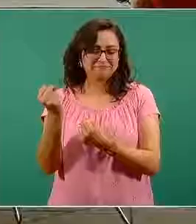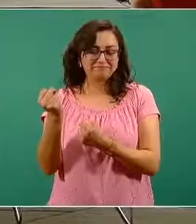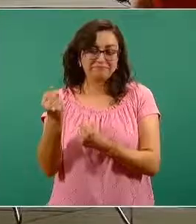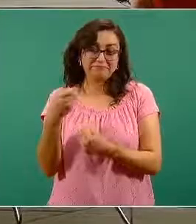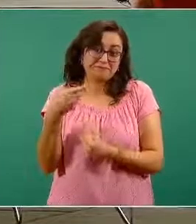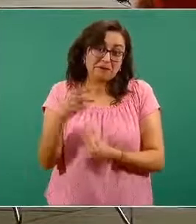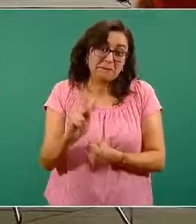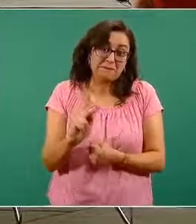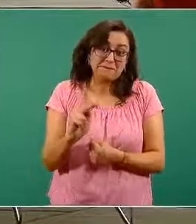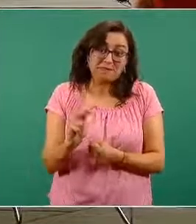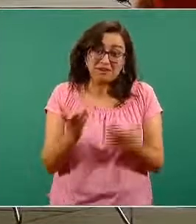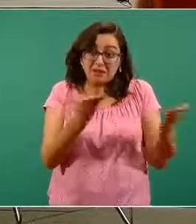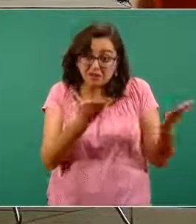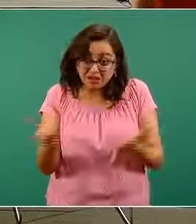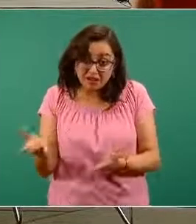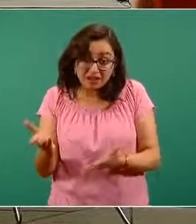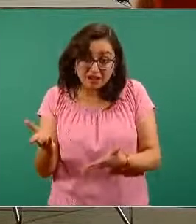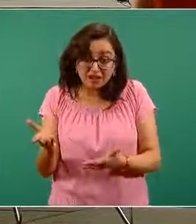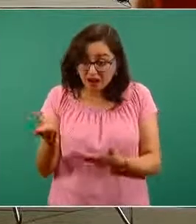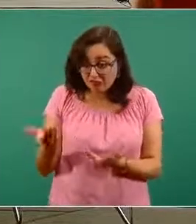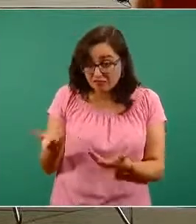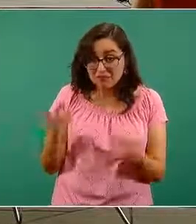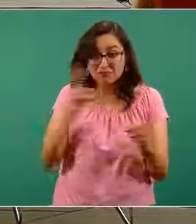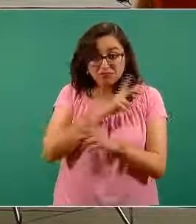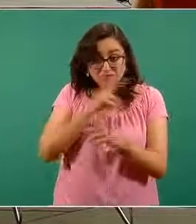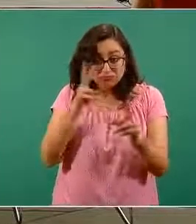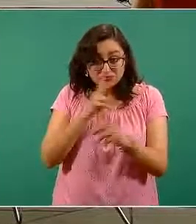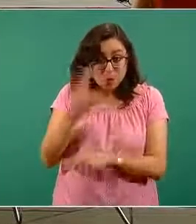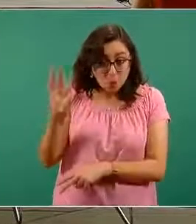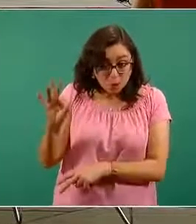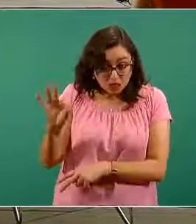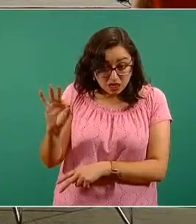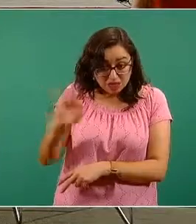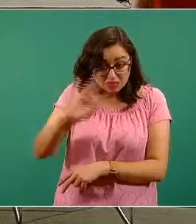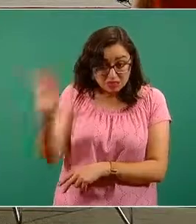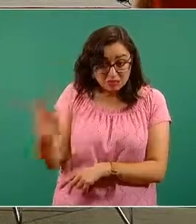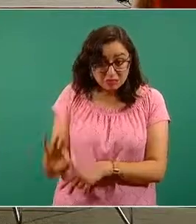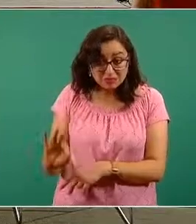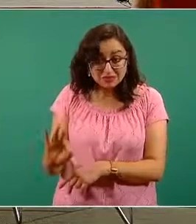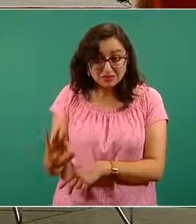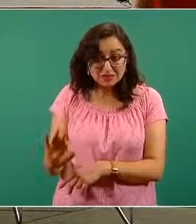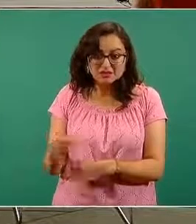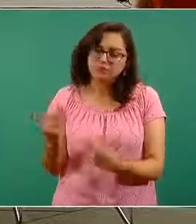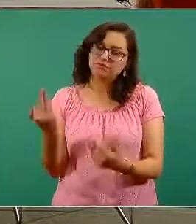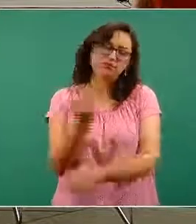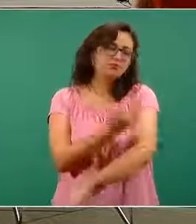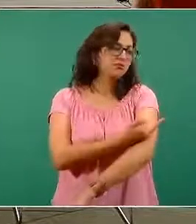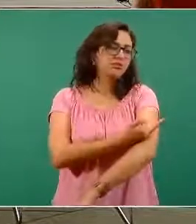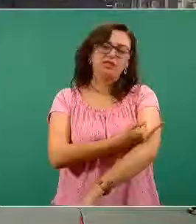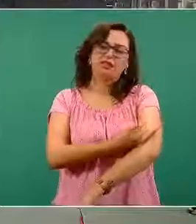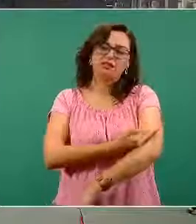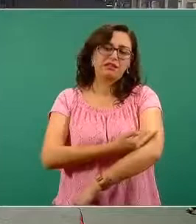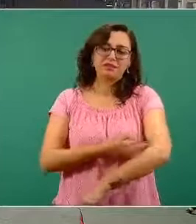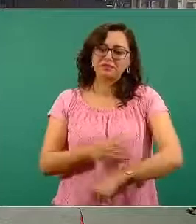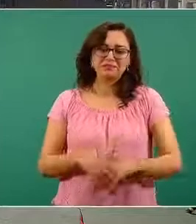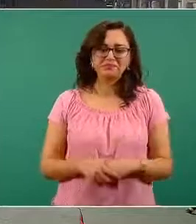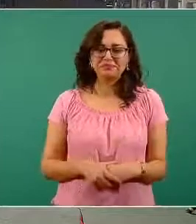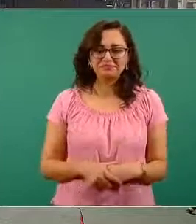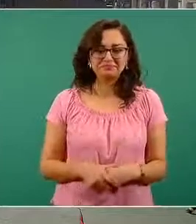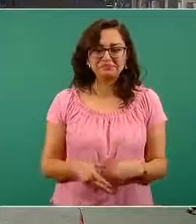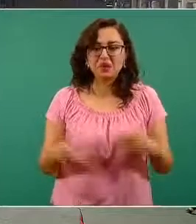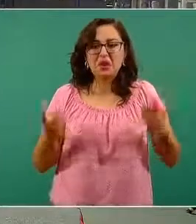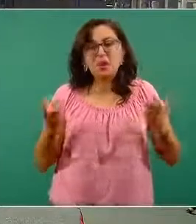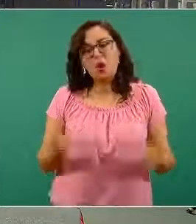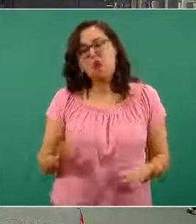no llegar con tan poco nivel de oxígeno o ya con múltiples síntomas